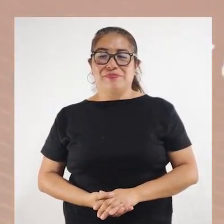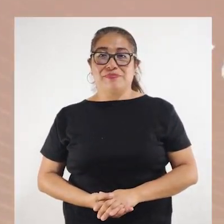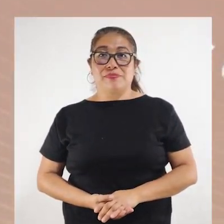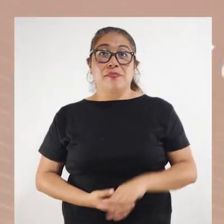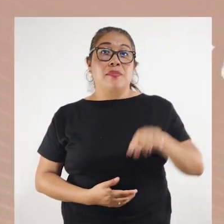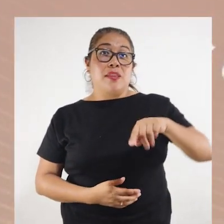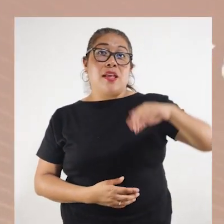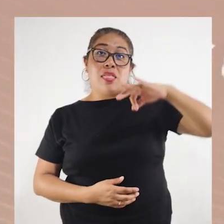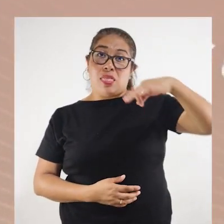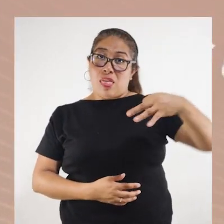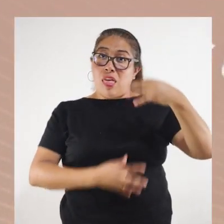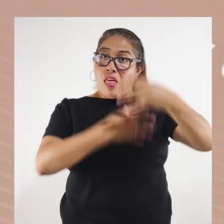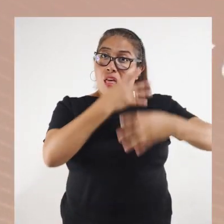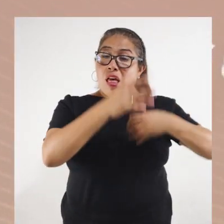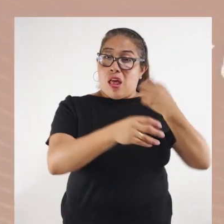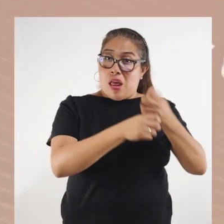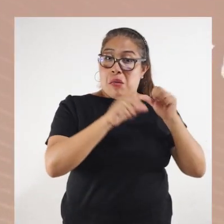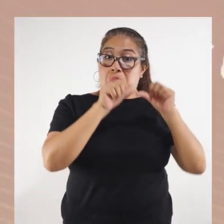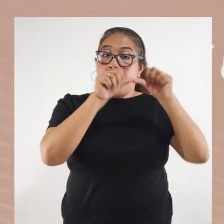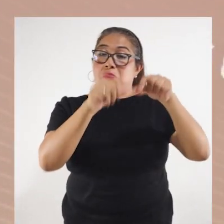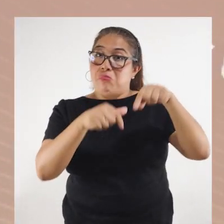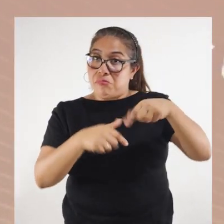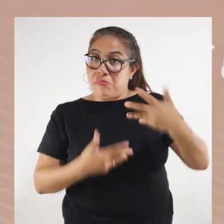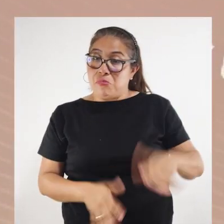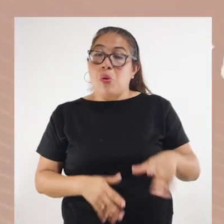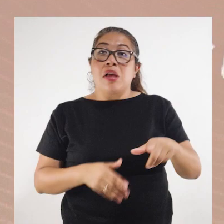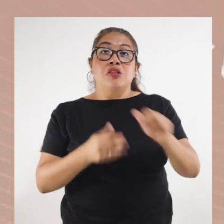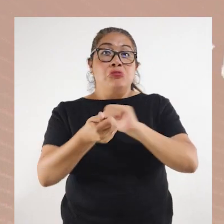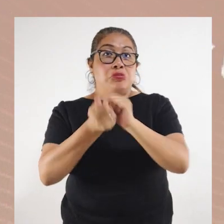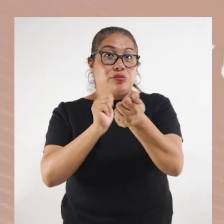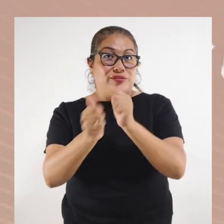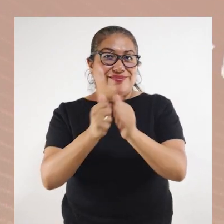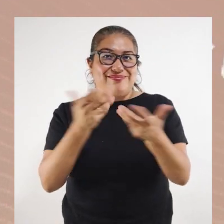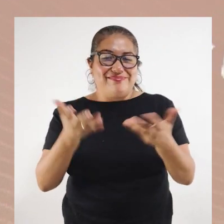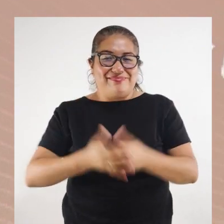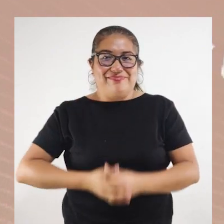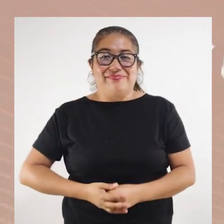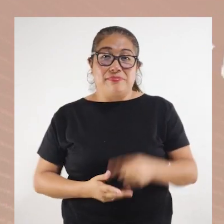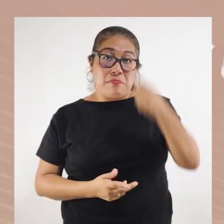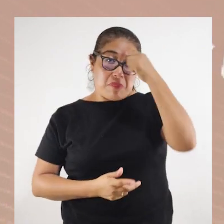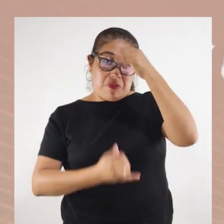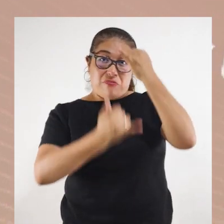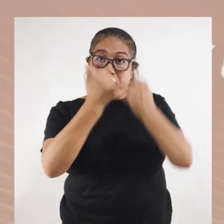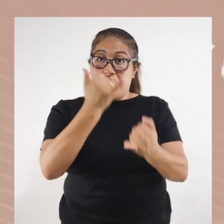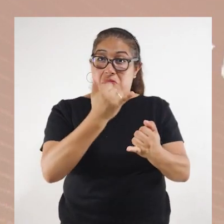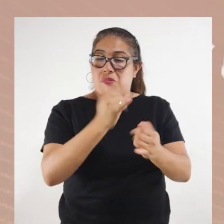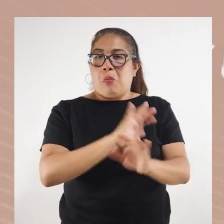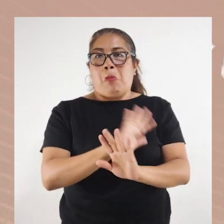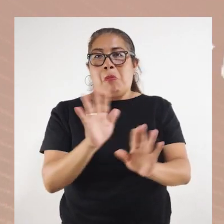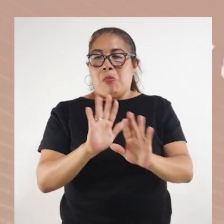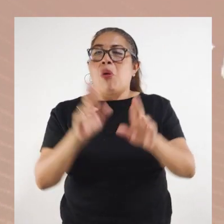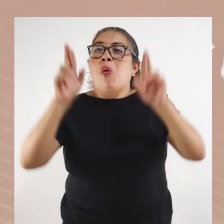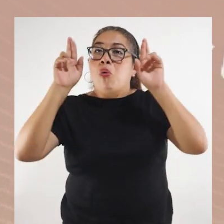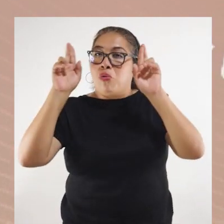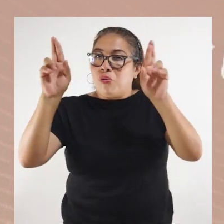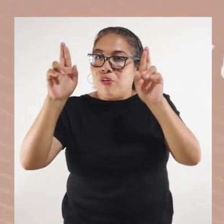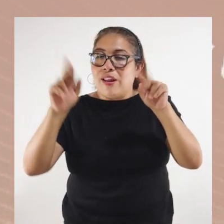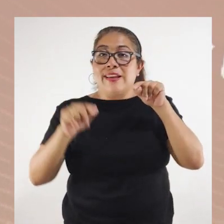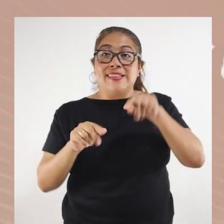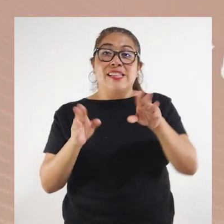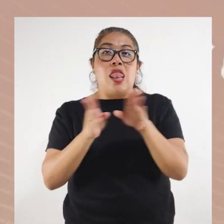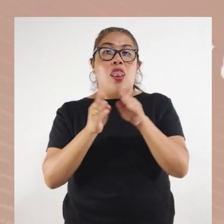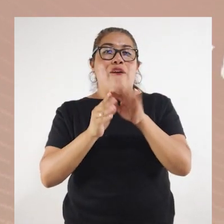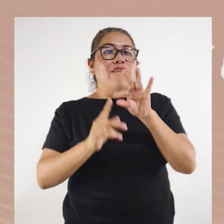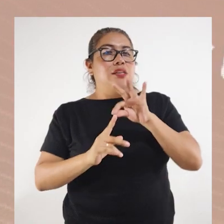Es un tercer año consecutivo que se realiza este concurso y esto no quedará ahí. Esperemos que en esta